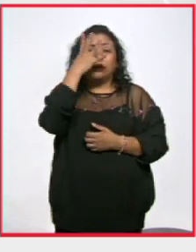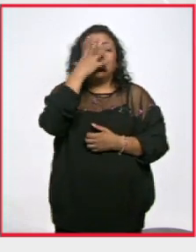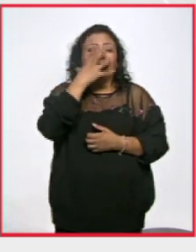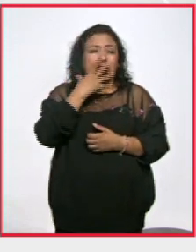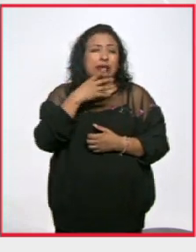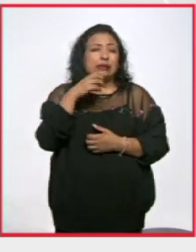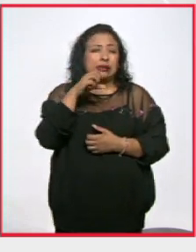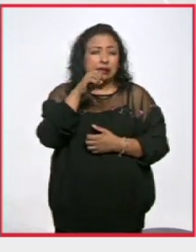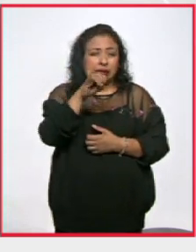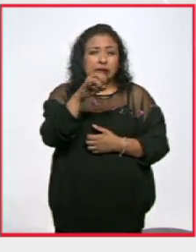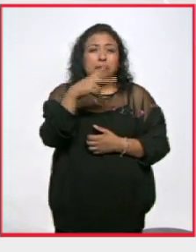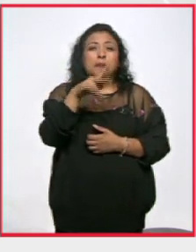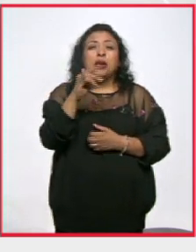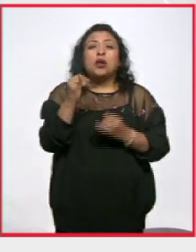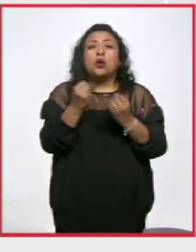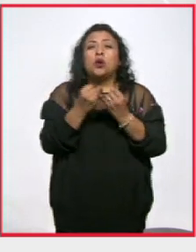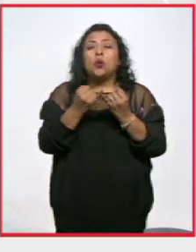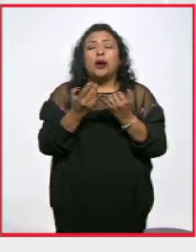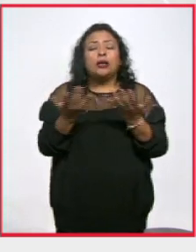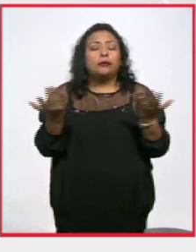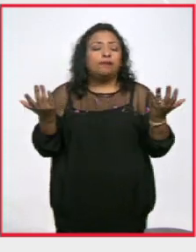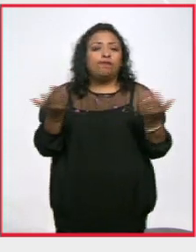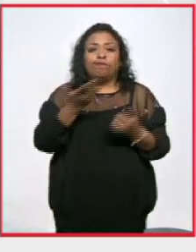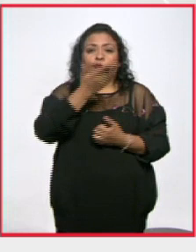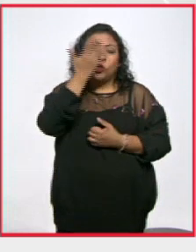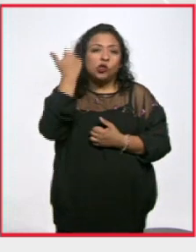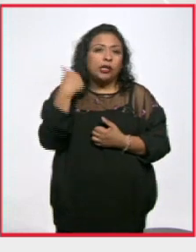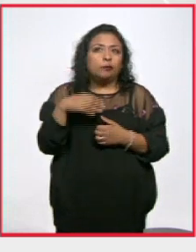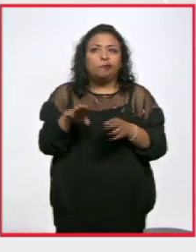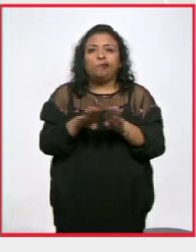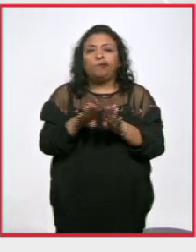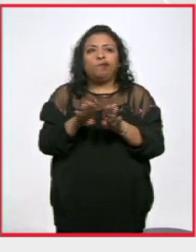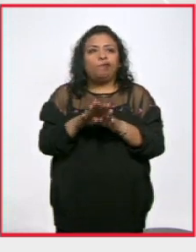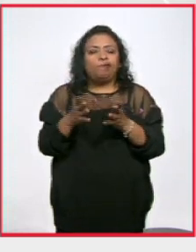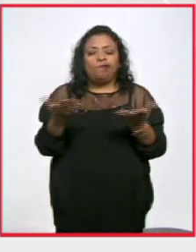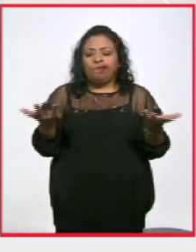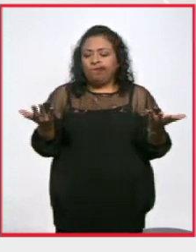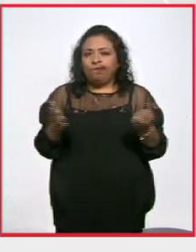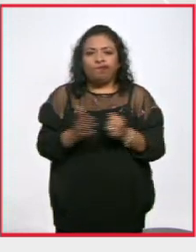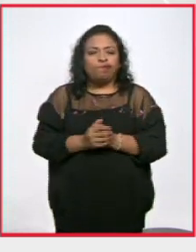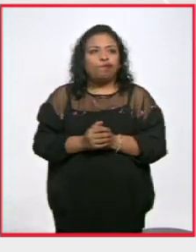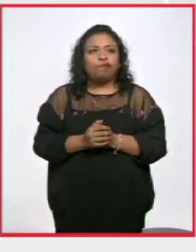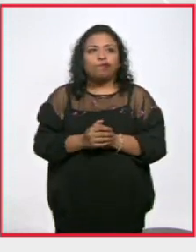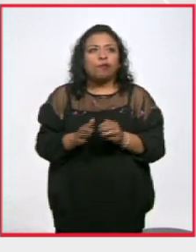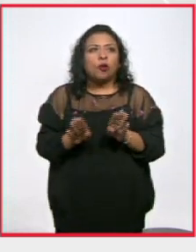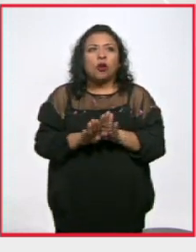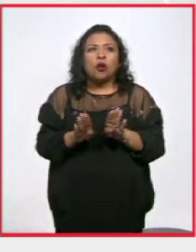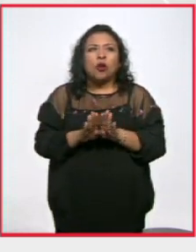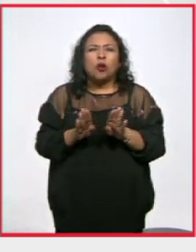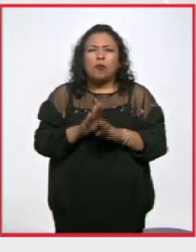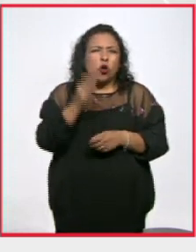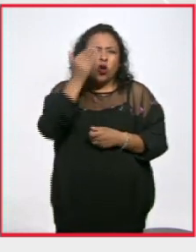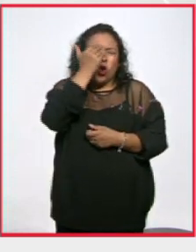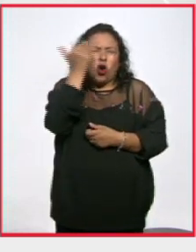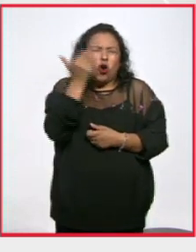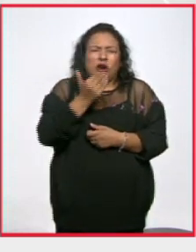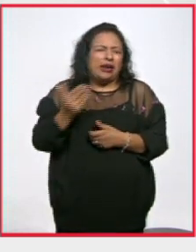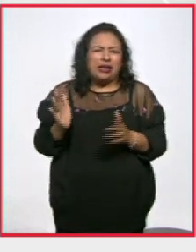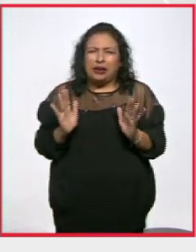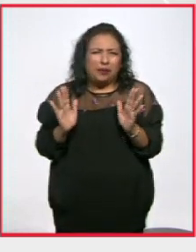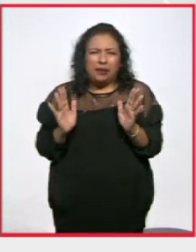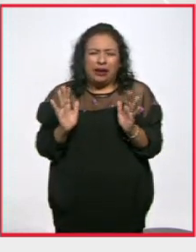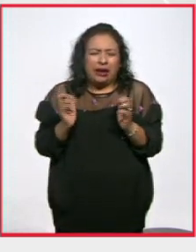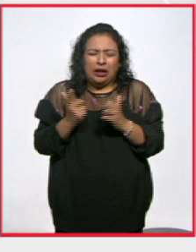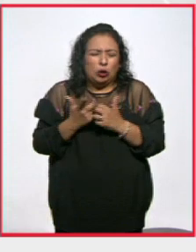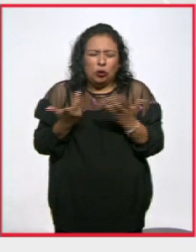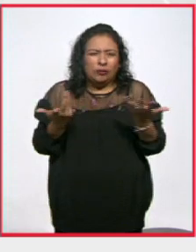pero también, no sé, es como, al final es casi como una fatalidad, te parece algo que,